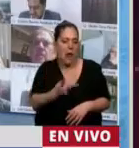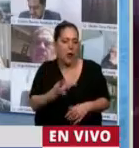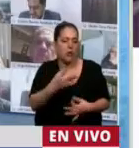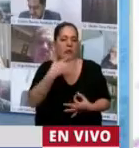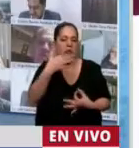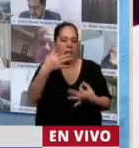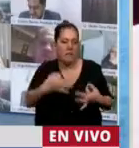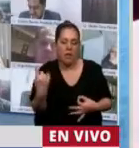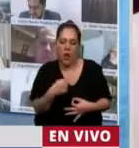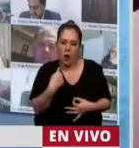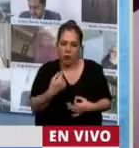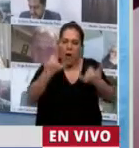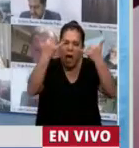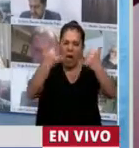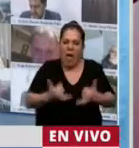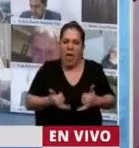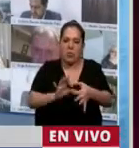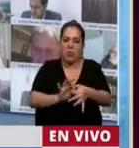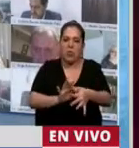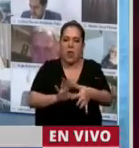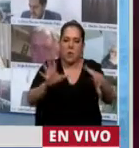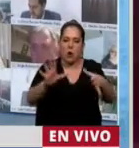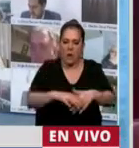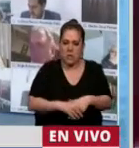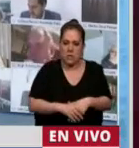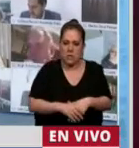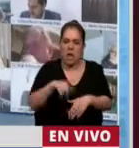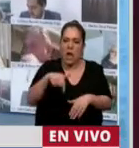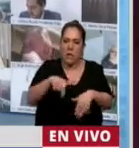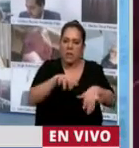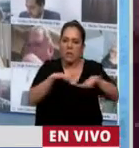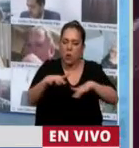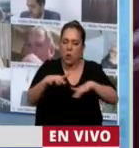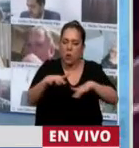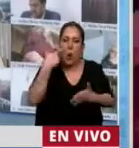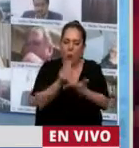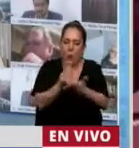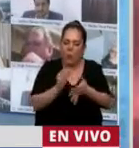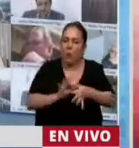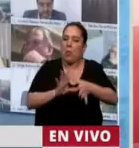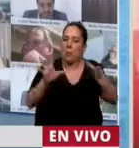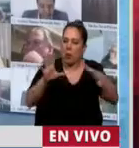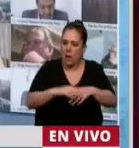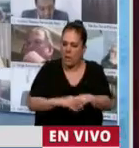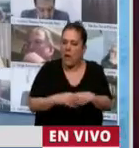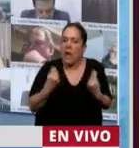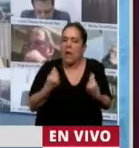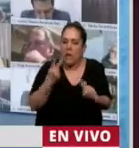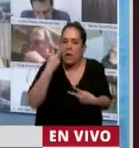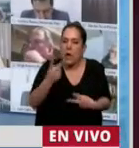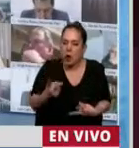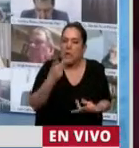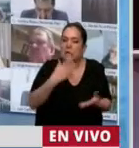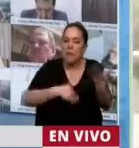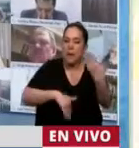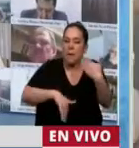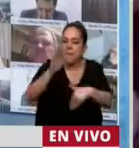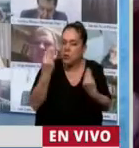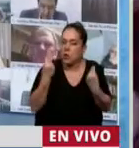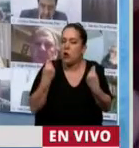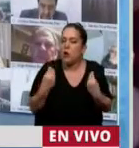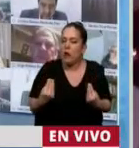La Rioja tiene que ir a Córdoba, por ejemplo. Entonces en cada una de las provincias se crean estructuras jurídicas para